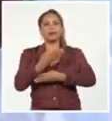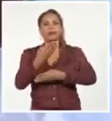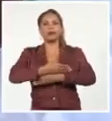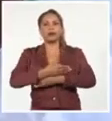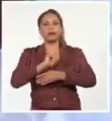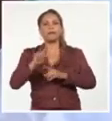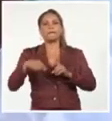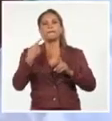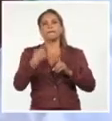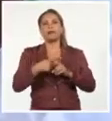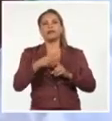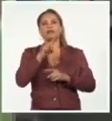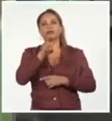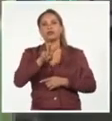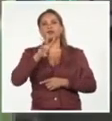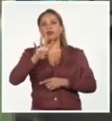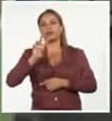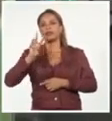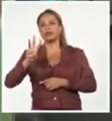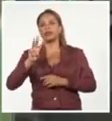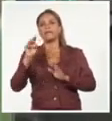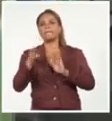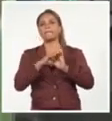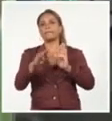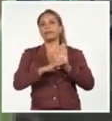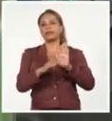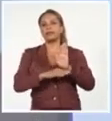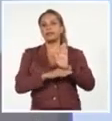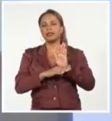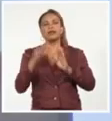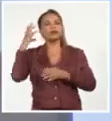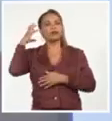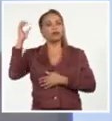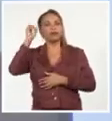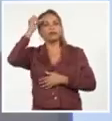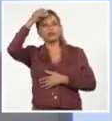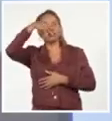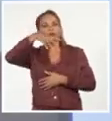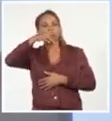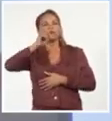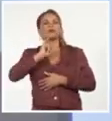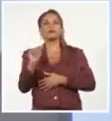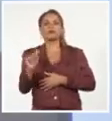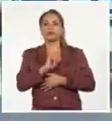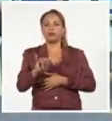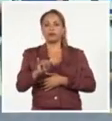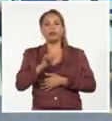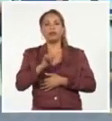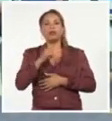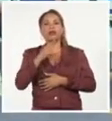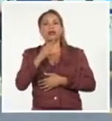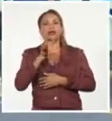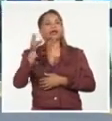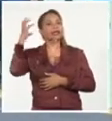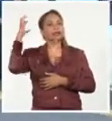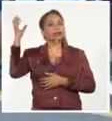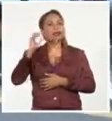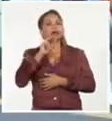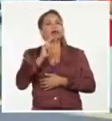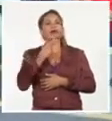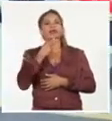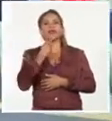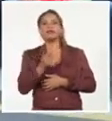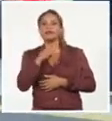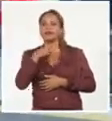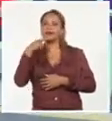recrucido con las 243 medidas del gobierno de Donald Trump, mientras cuestionan la gestión de un Estado al que acusan de